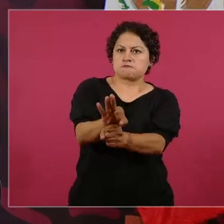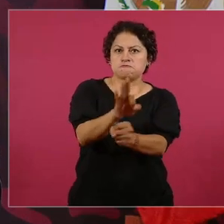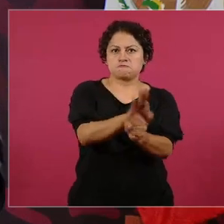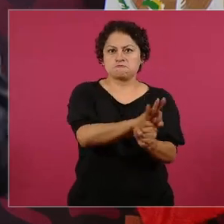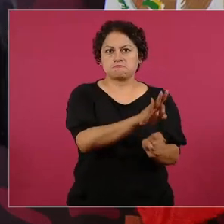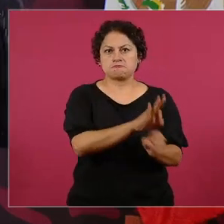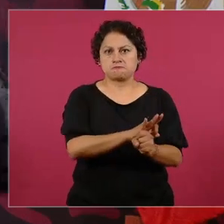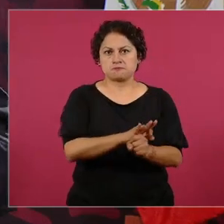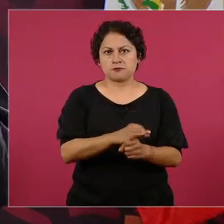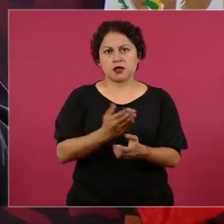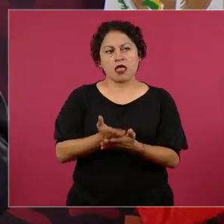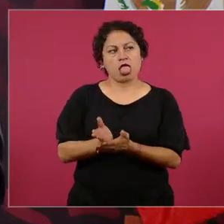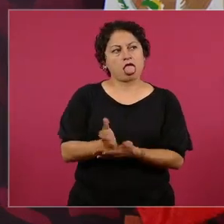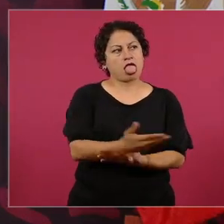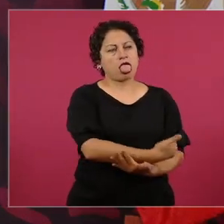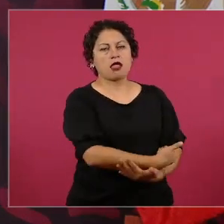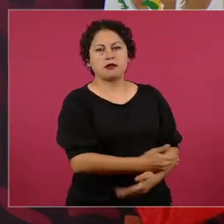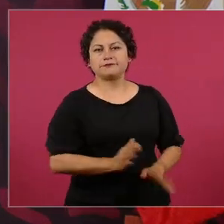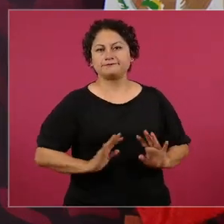no de cohecho